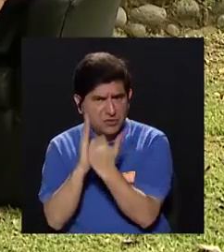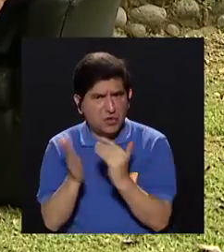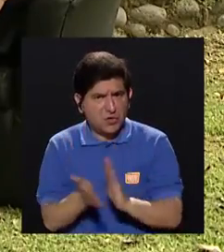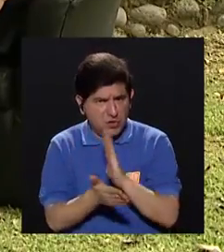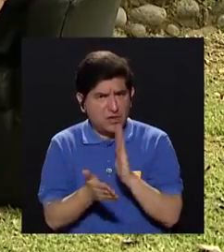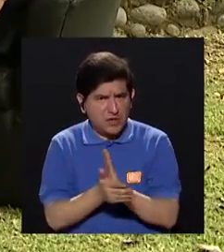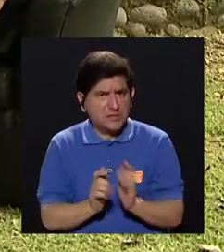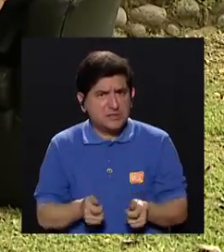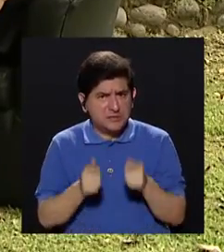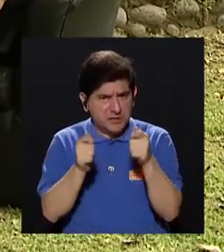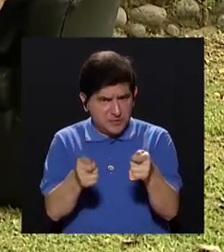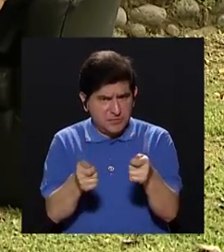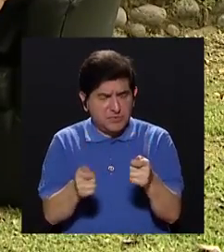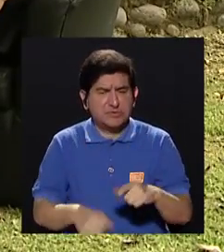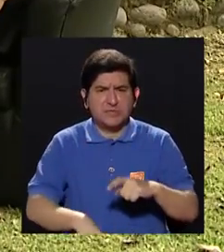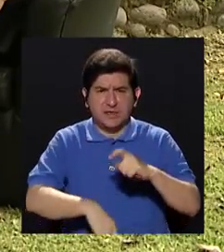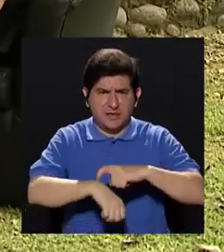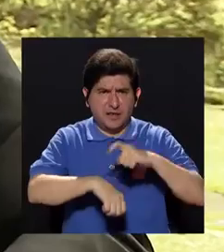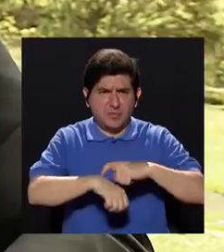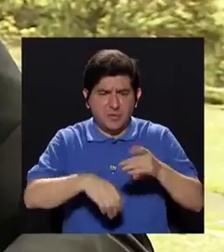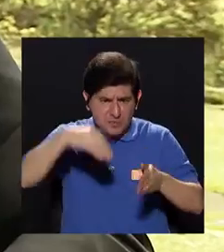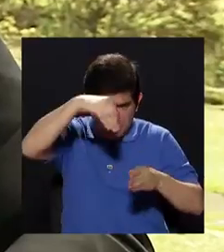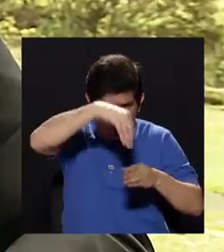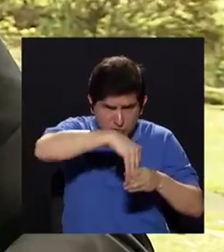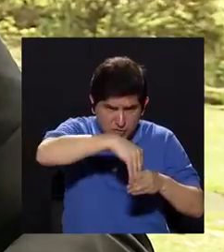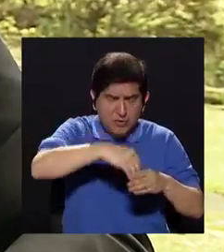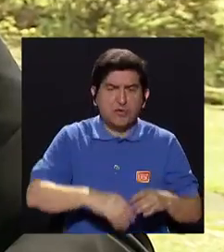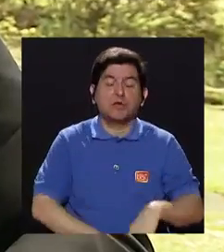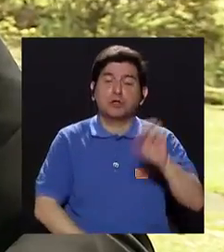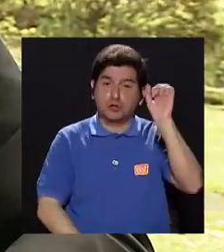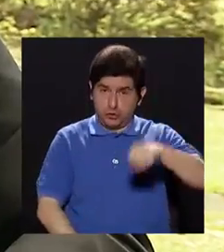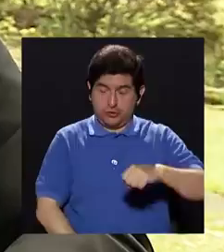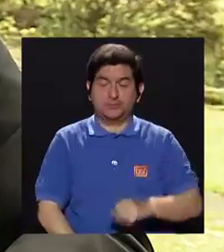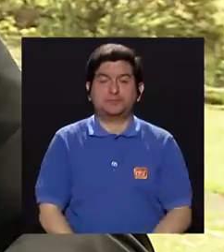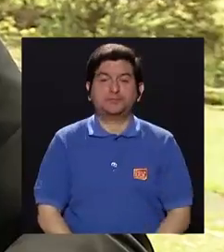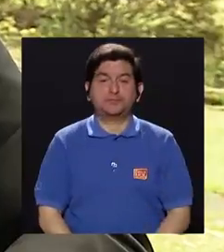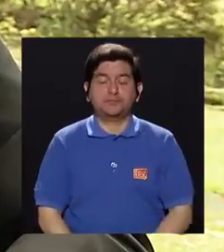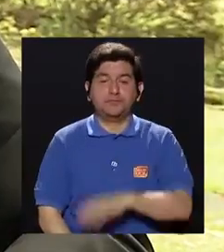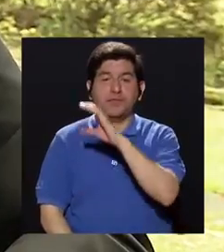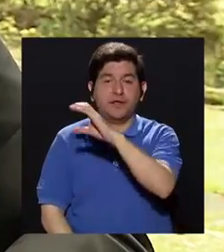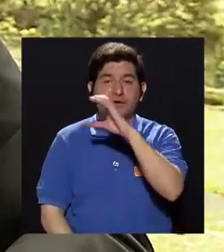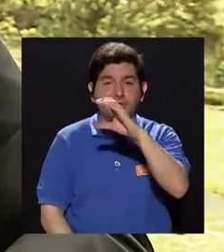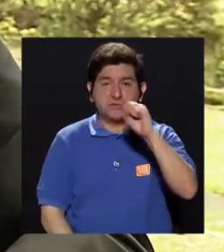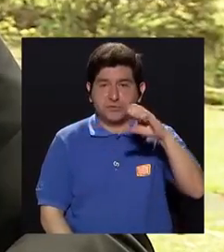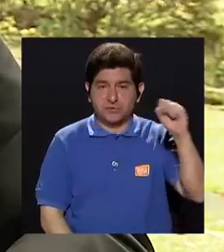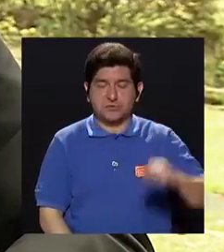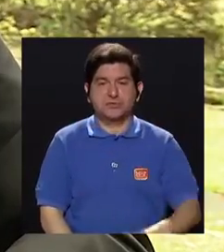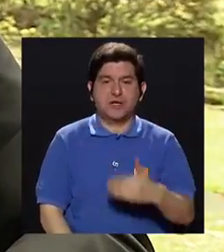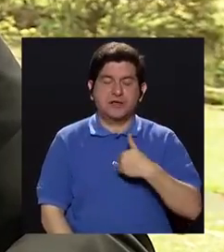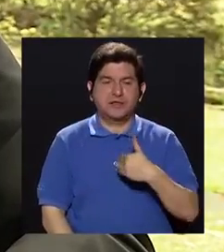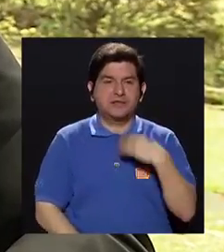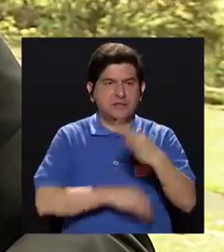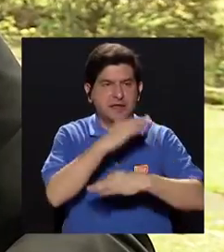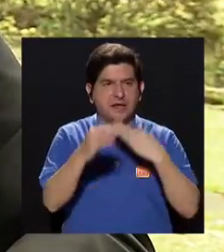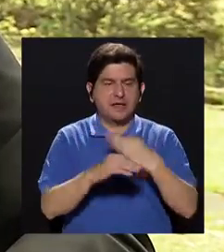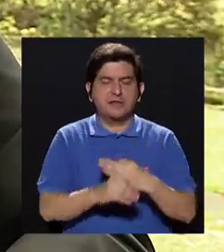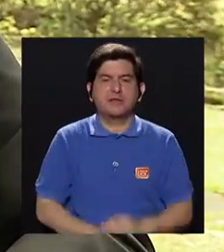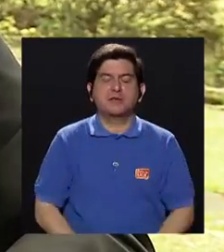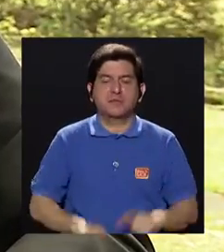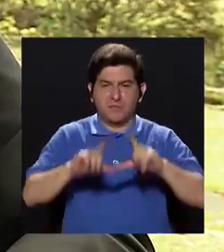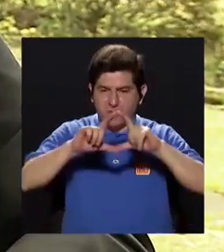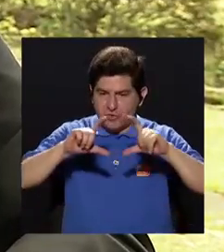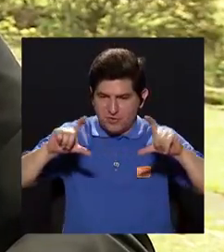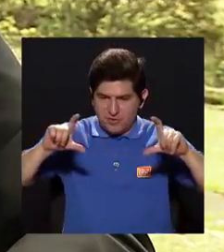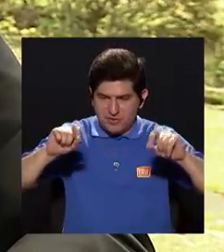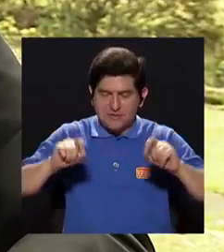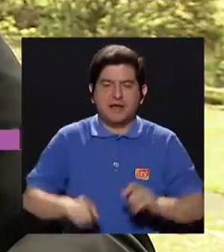sacarla, tener la mano en una billetera, por ejemplo? Sí, de hecho, la institución, la Caja Costarricense, tiene una especie que se llama tarjeta de medicamentos.